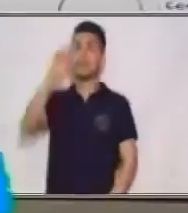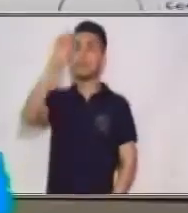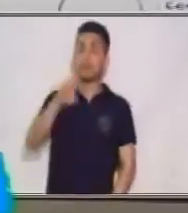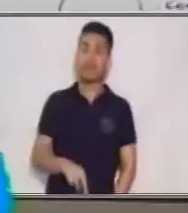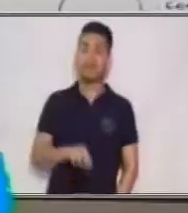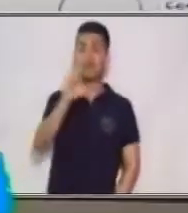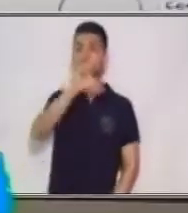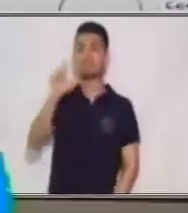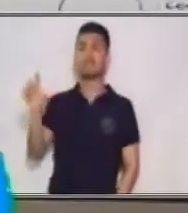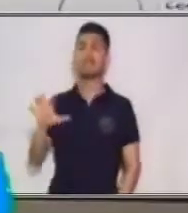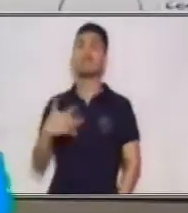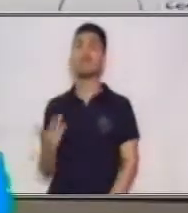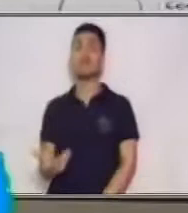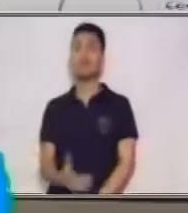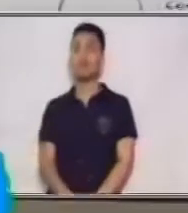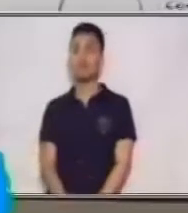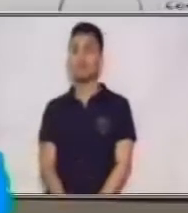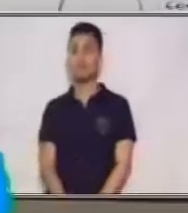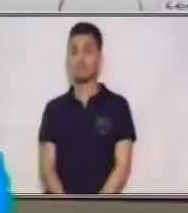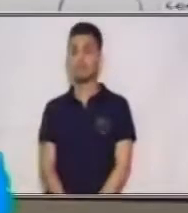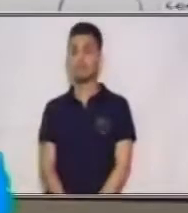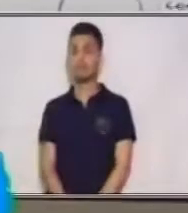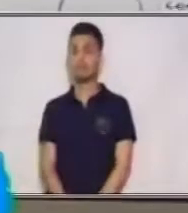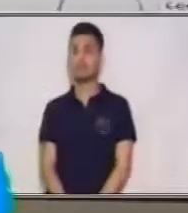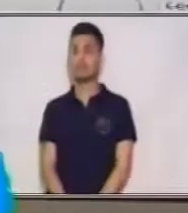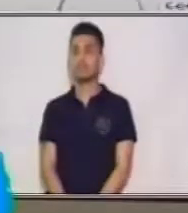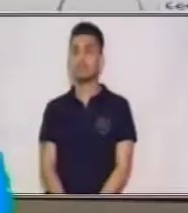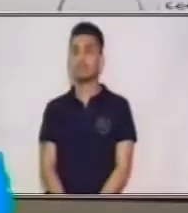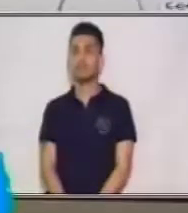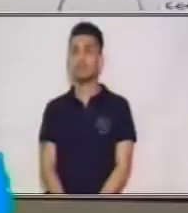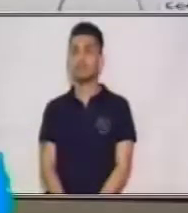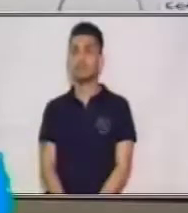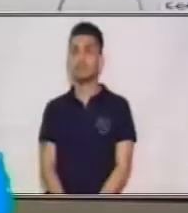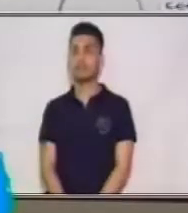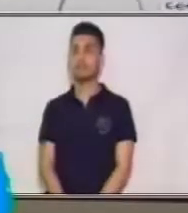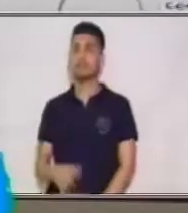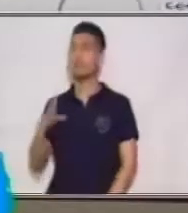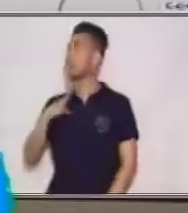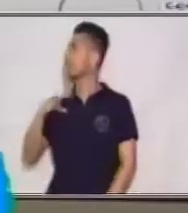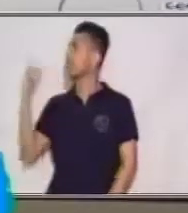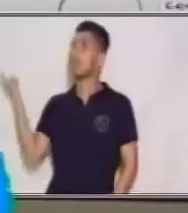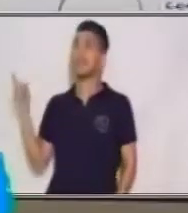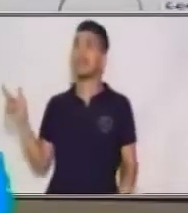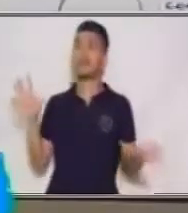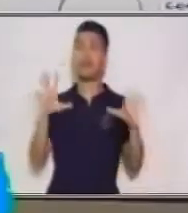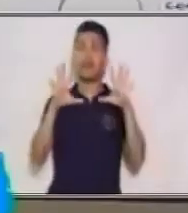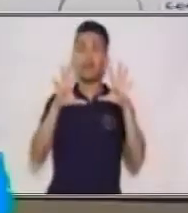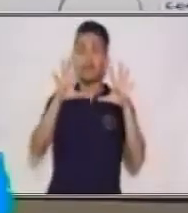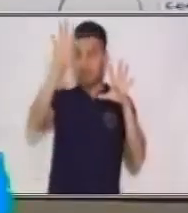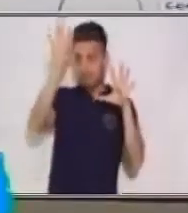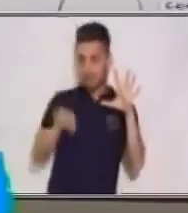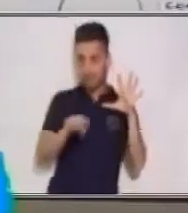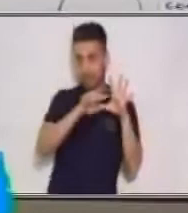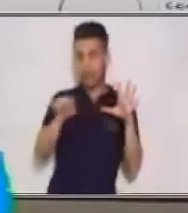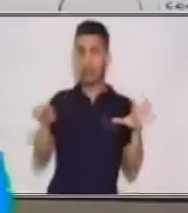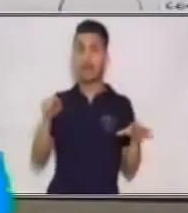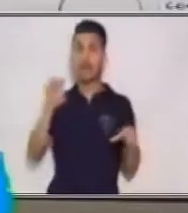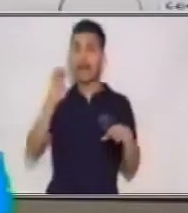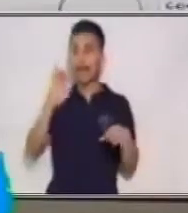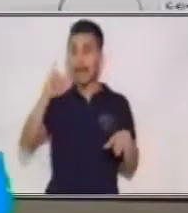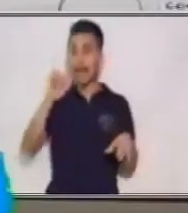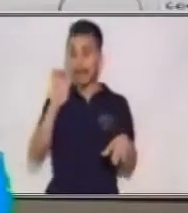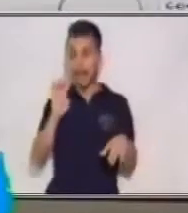está formado, ¿verdad? Por un eje de coordenadas cartesianas. Se dice